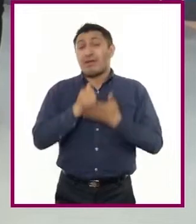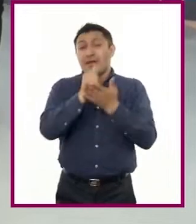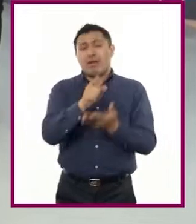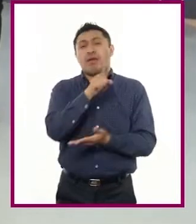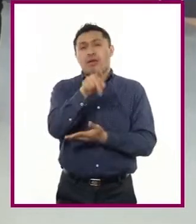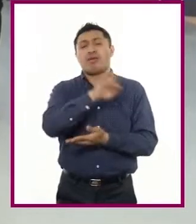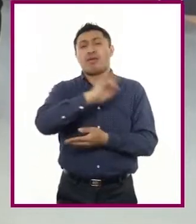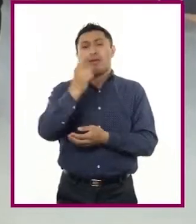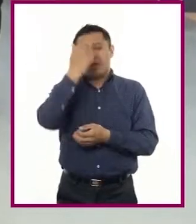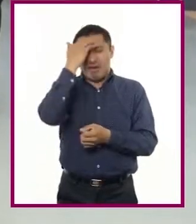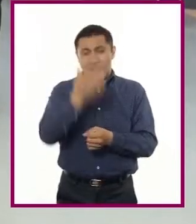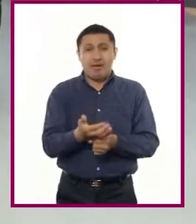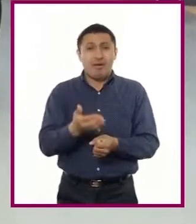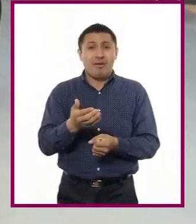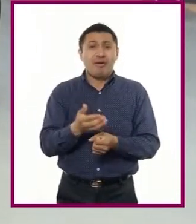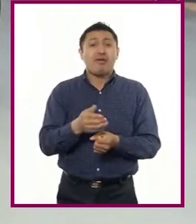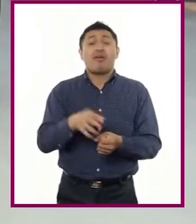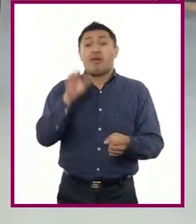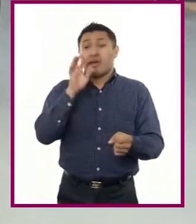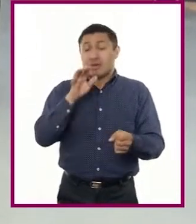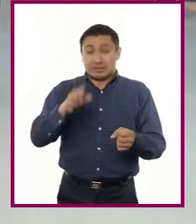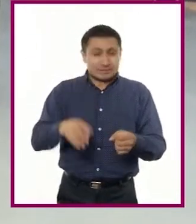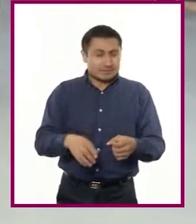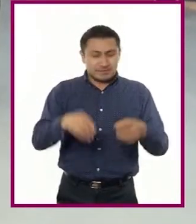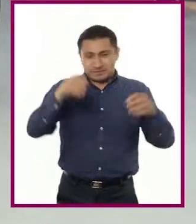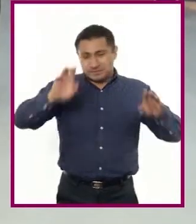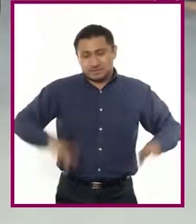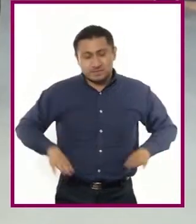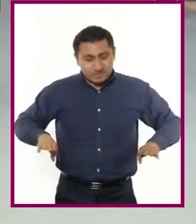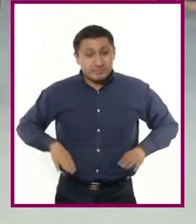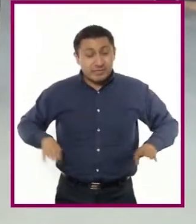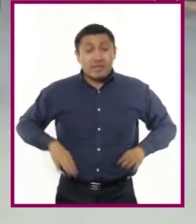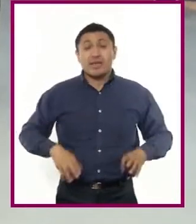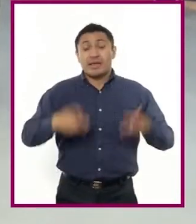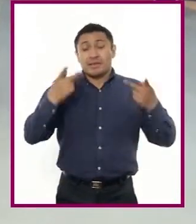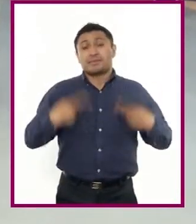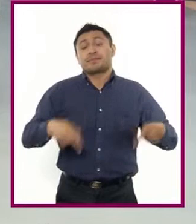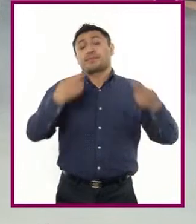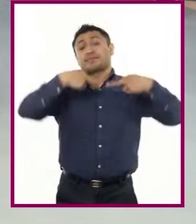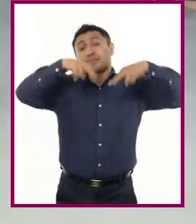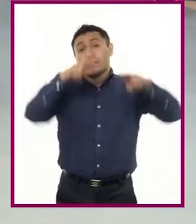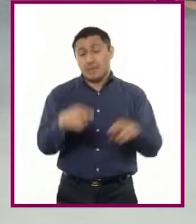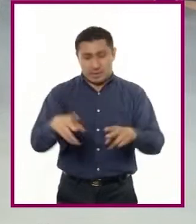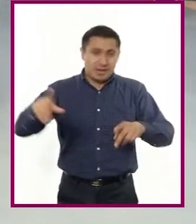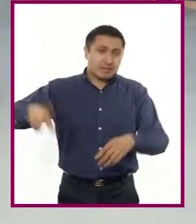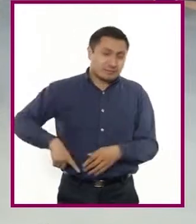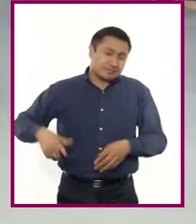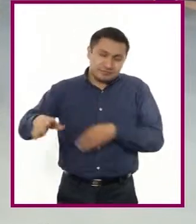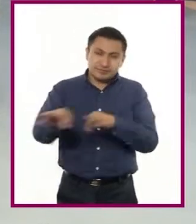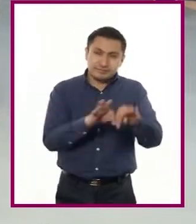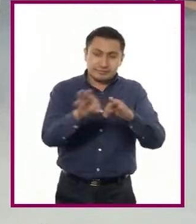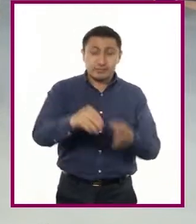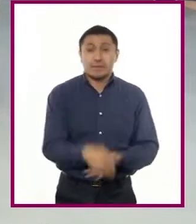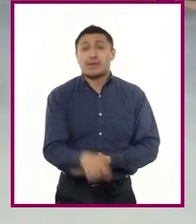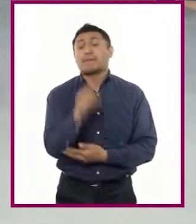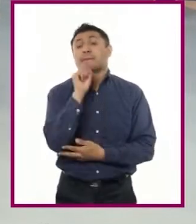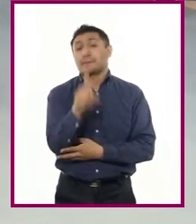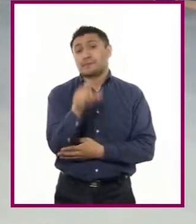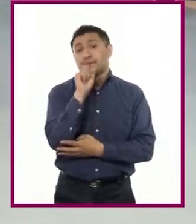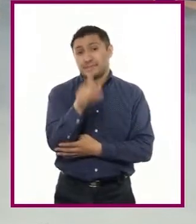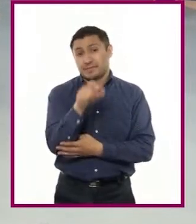las atribuciones y responsabilidades de las y los representantes y servidores públicos. También